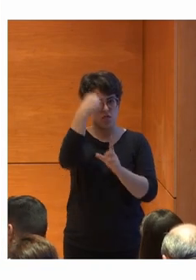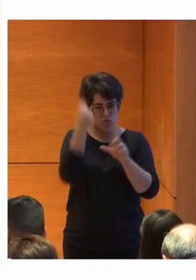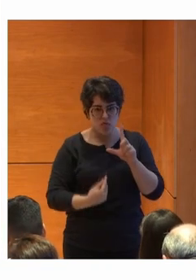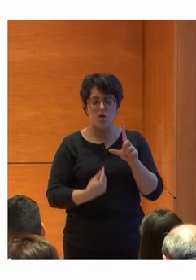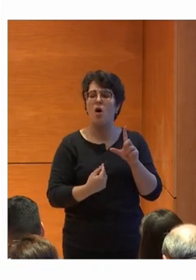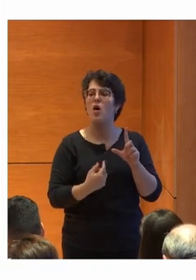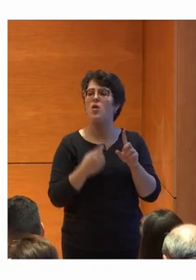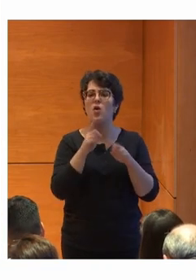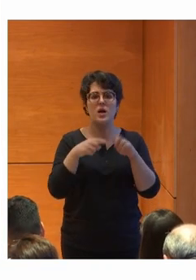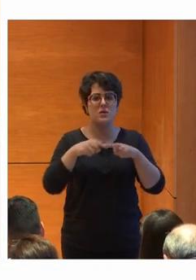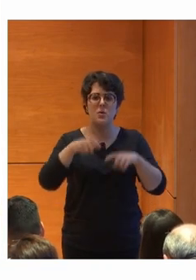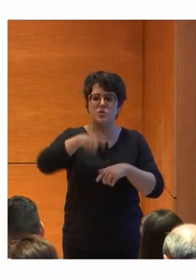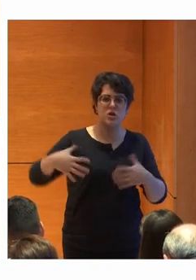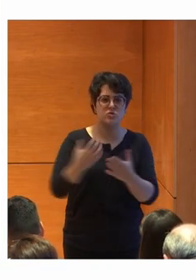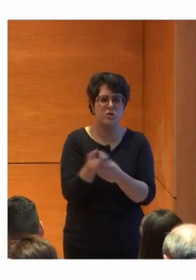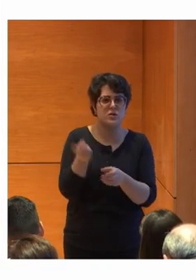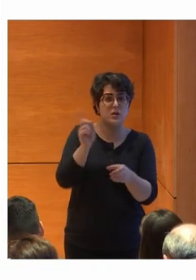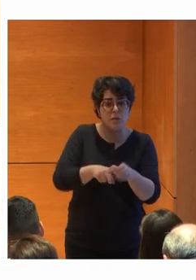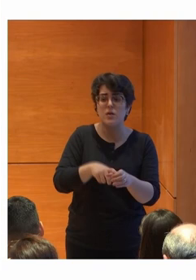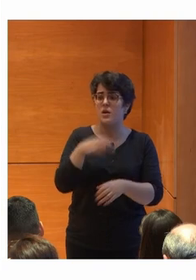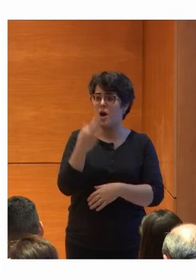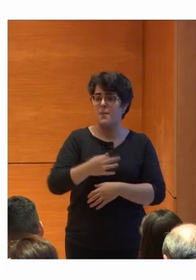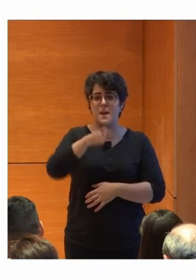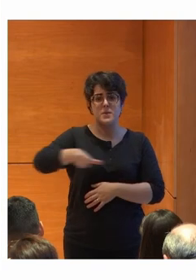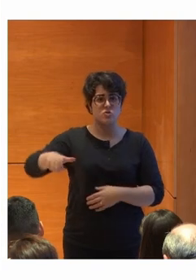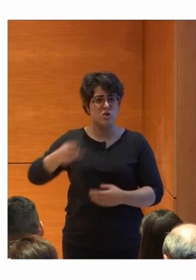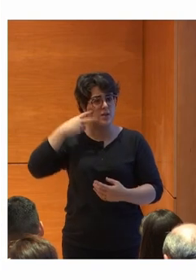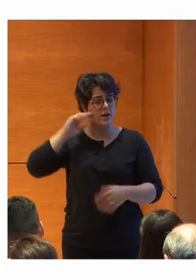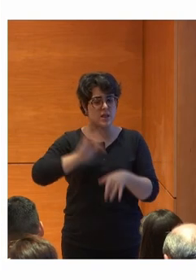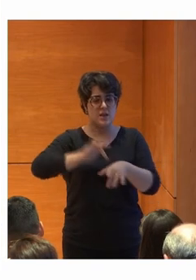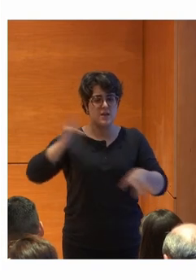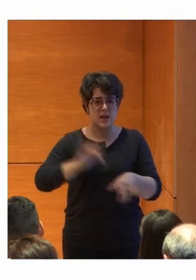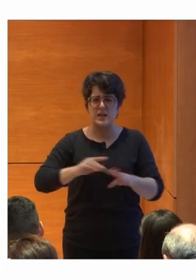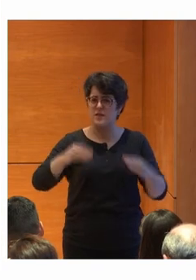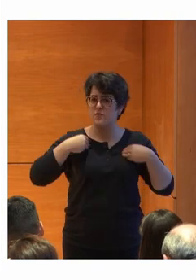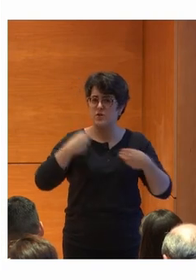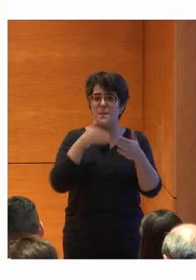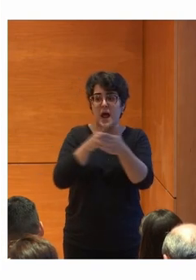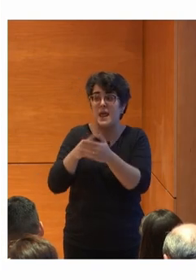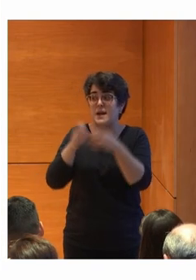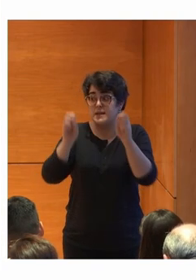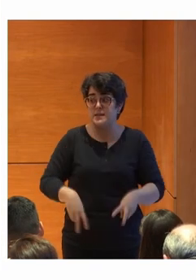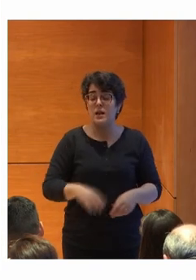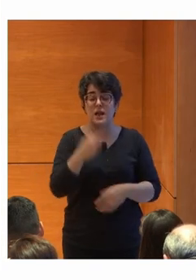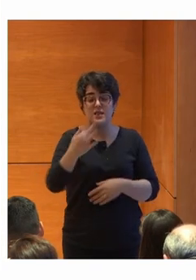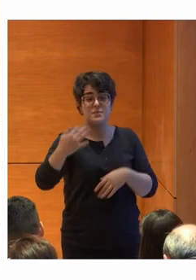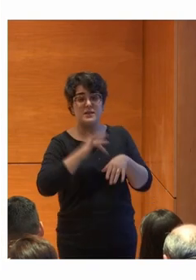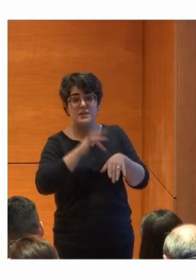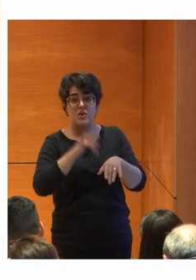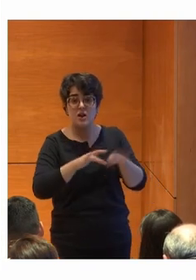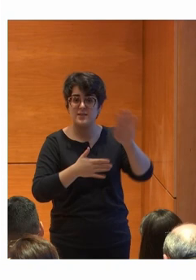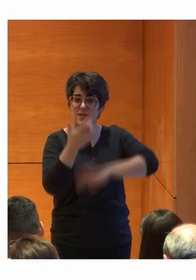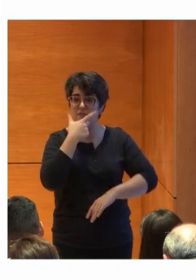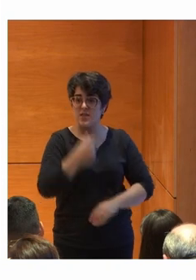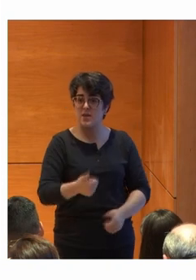pensando en todos. Cada persona debe disfrutar de una experiencia digital sin barreras. La tecnología es más